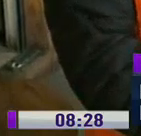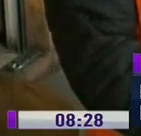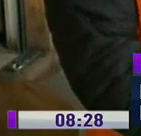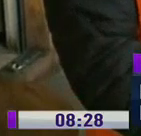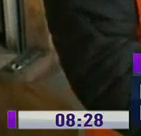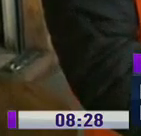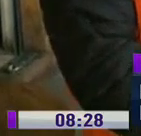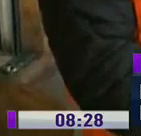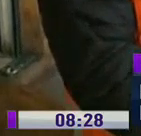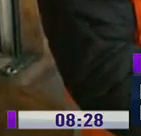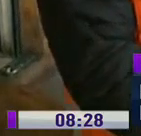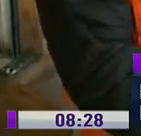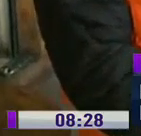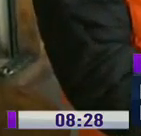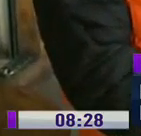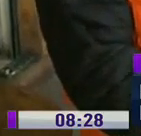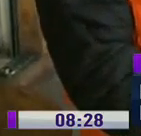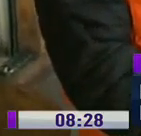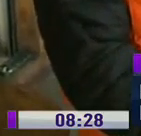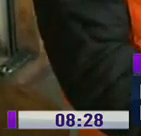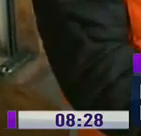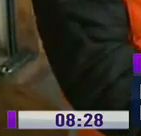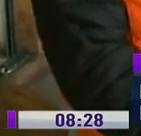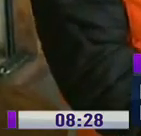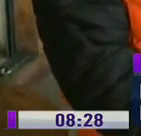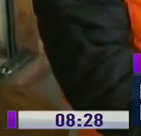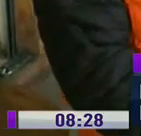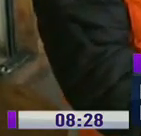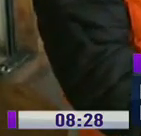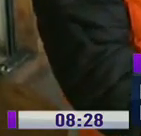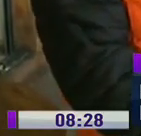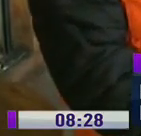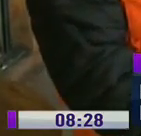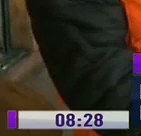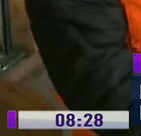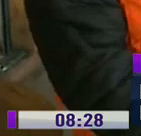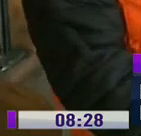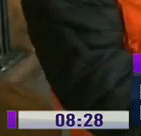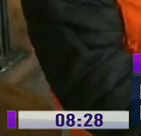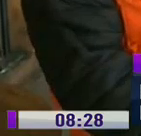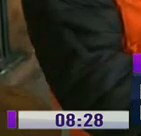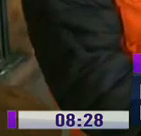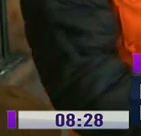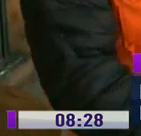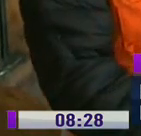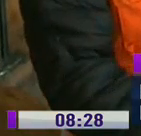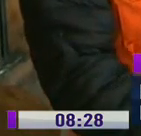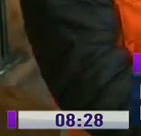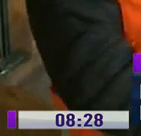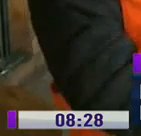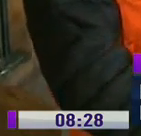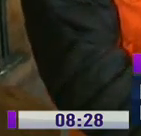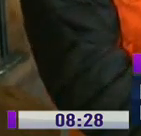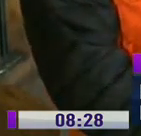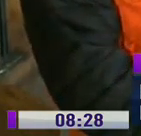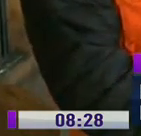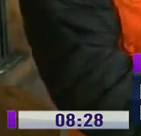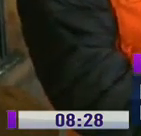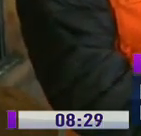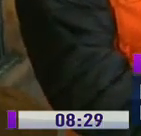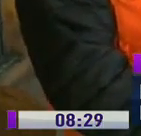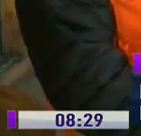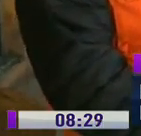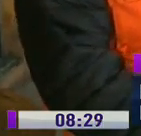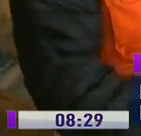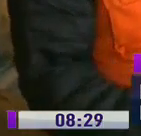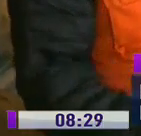para brindar ayuda a quienes más lo necesitan. Sí, porque vemos que la problemática cada vez está siendo mayor y esto parece ser que va para